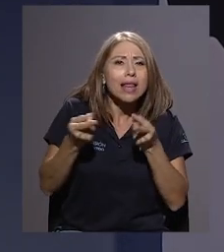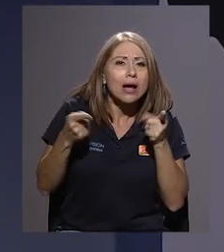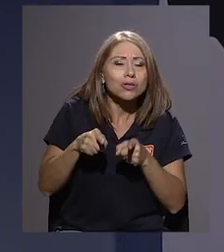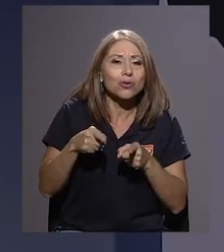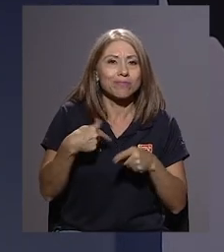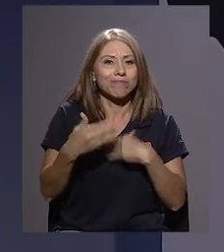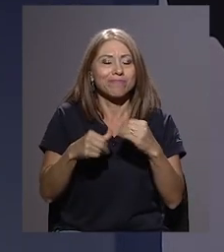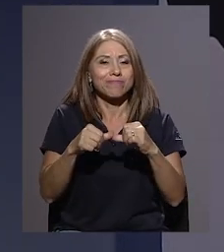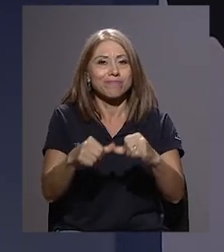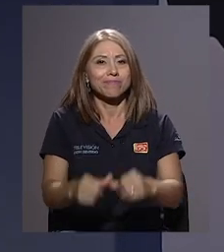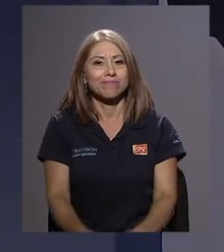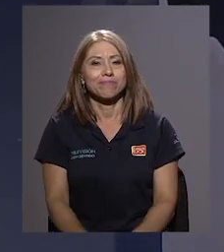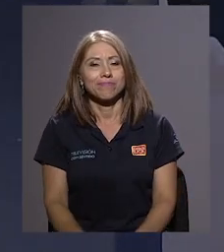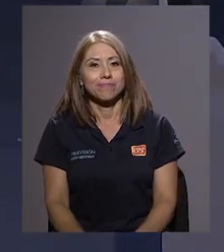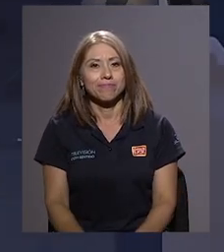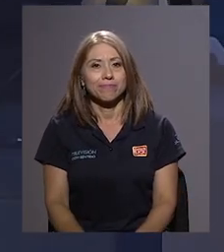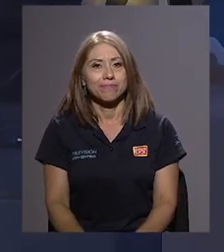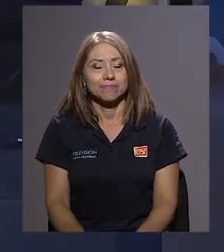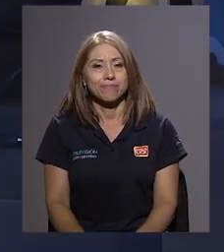de la cuestión. Ya casi regresamos.